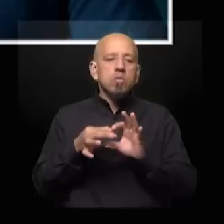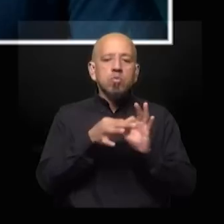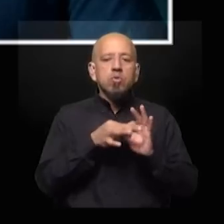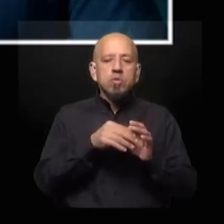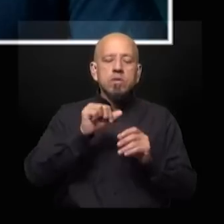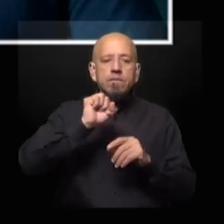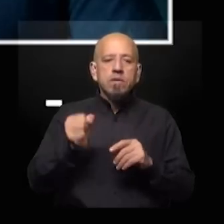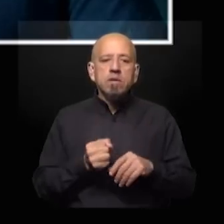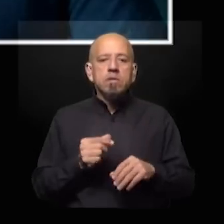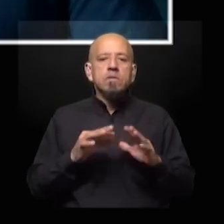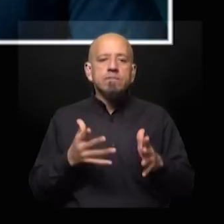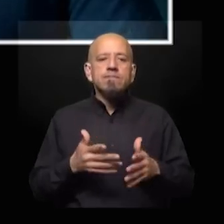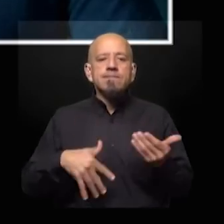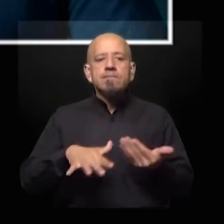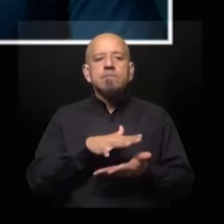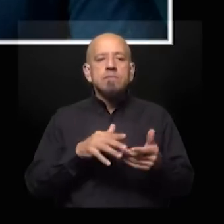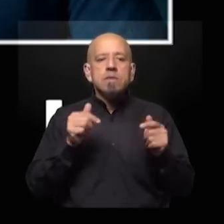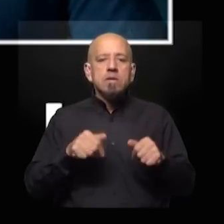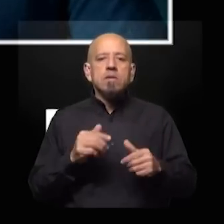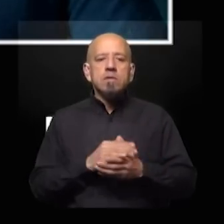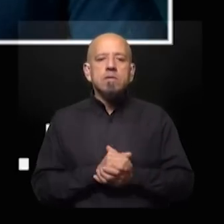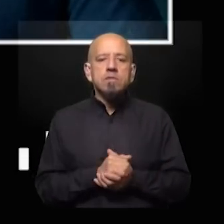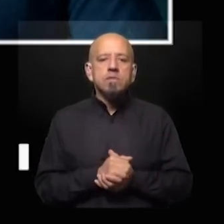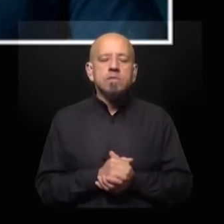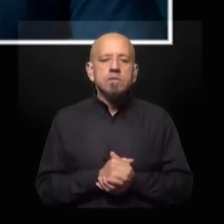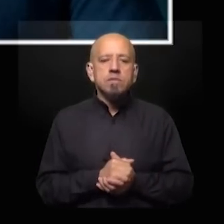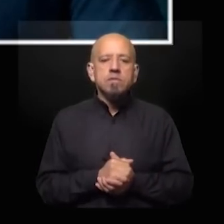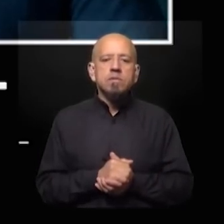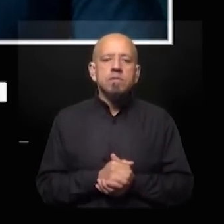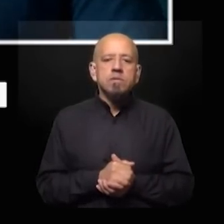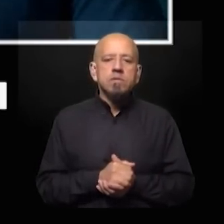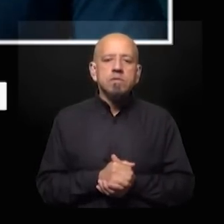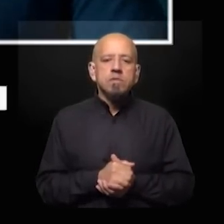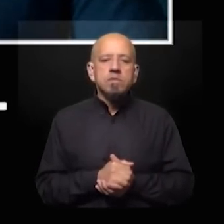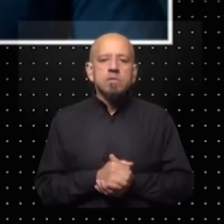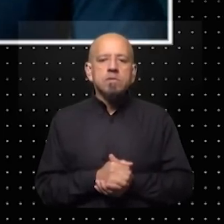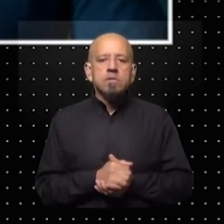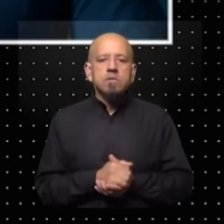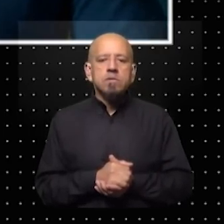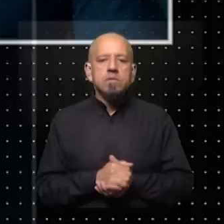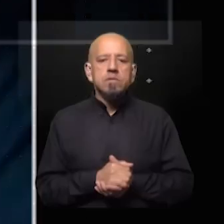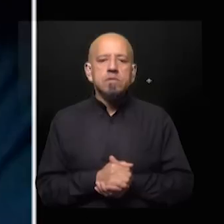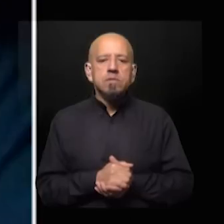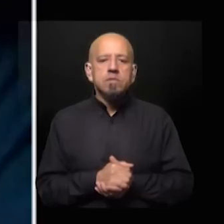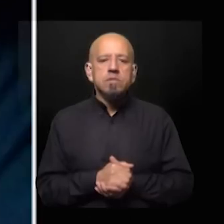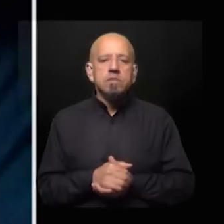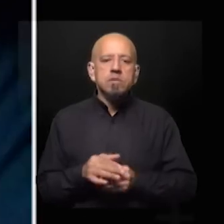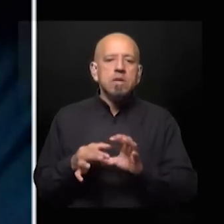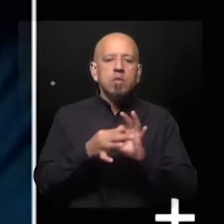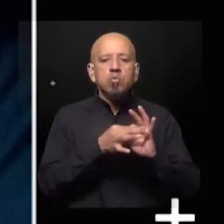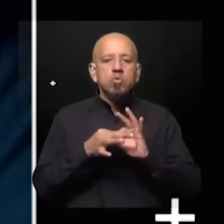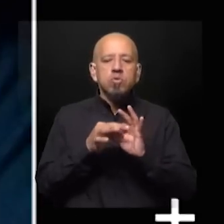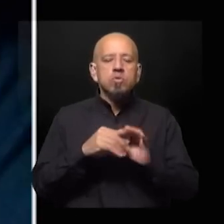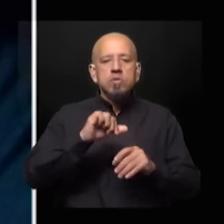objetivos y cuál es el estado de situación al día de hoy? Bueno, pues la Unión Africana